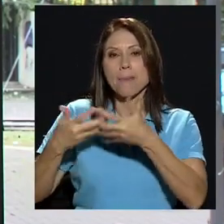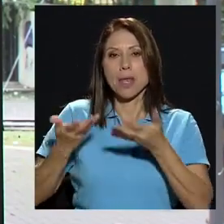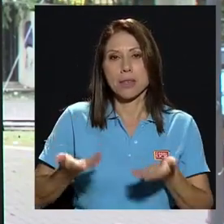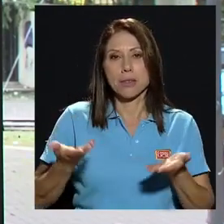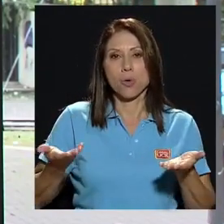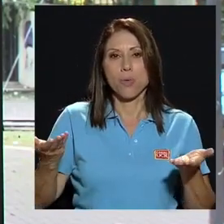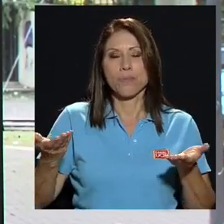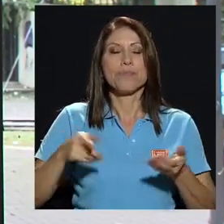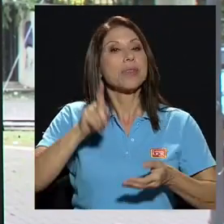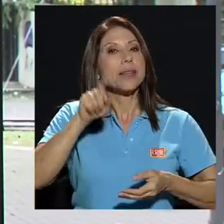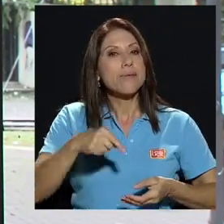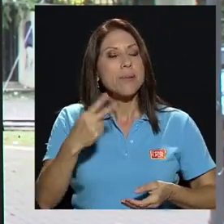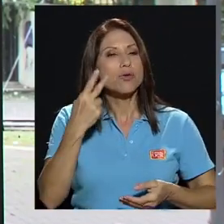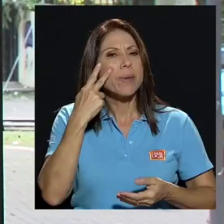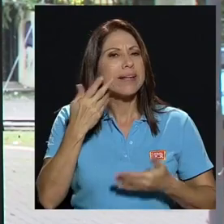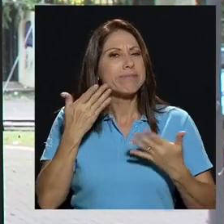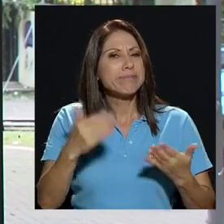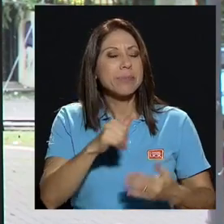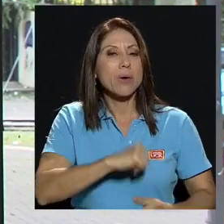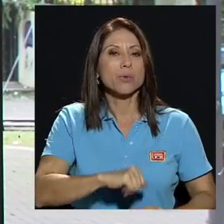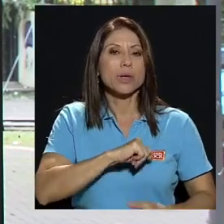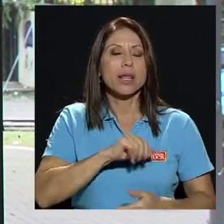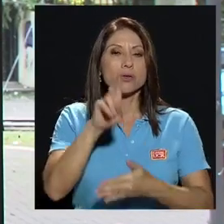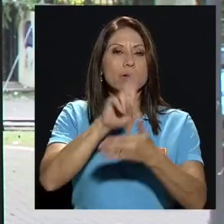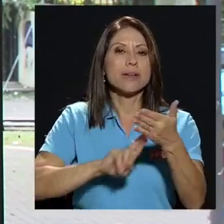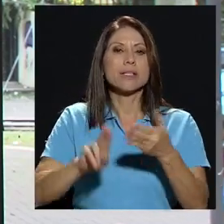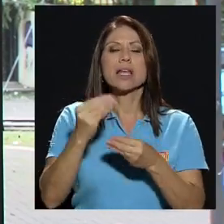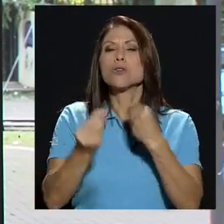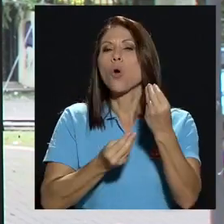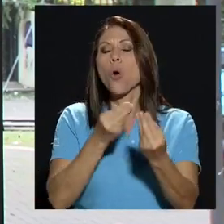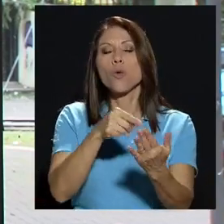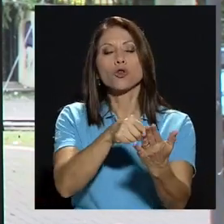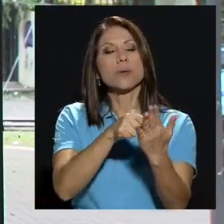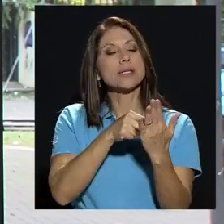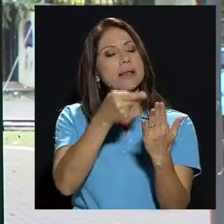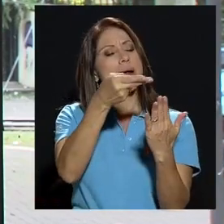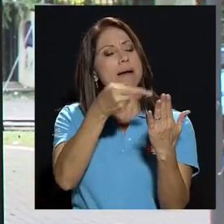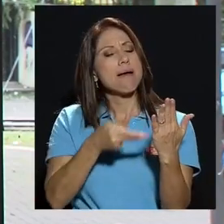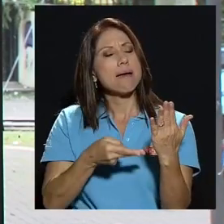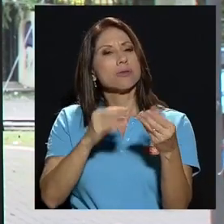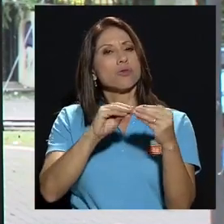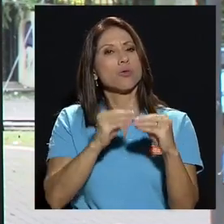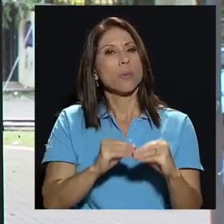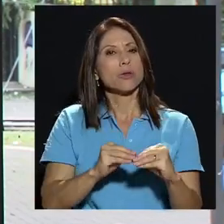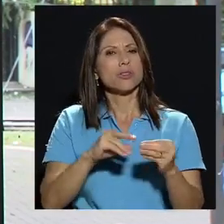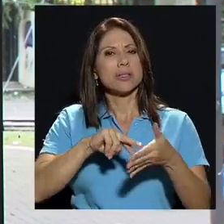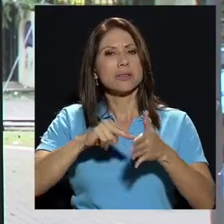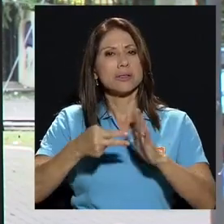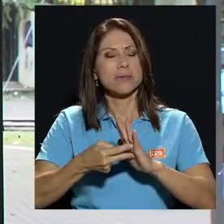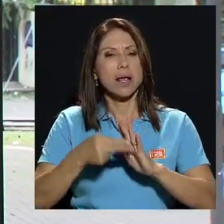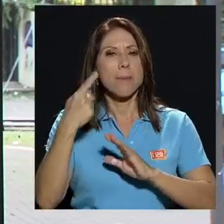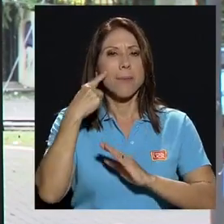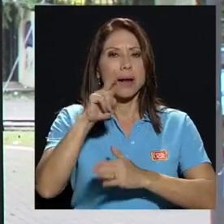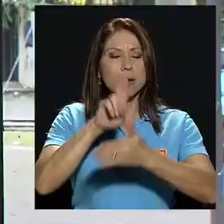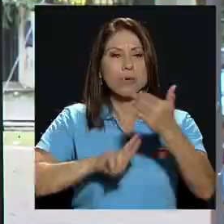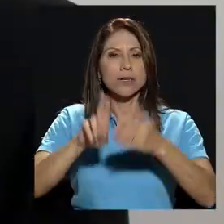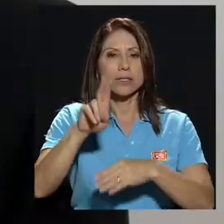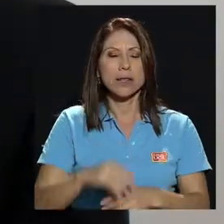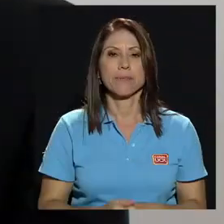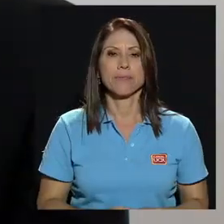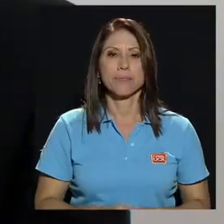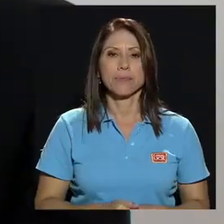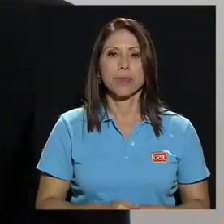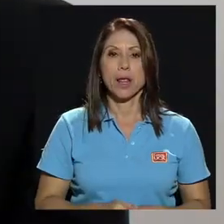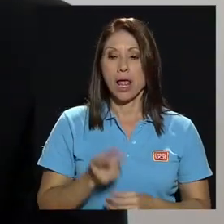las autoridades universitarias nos presentan esos números y qué significan esos números para la universidad.